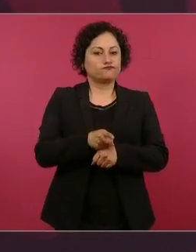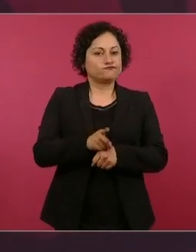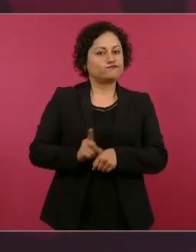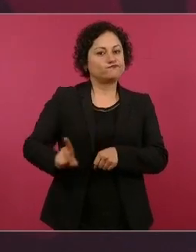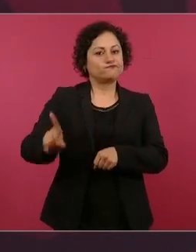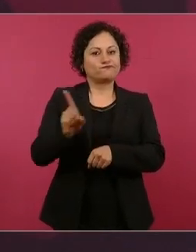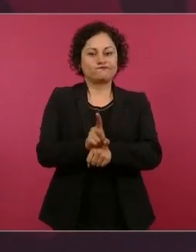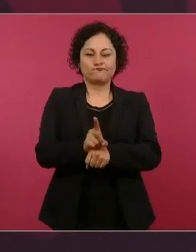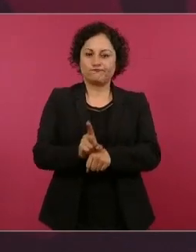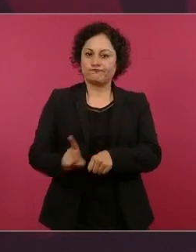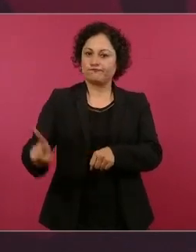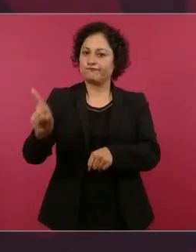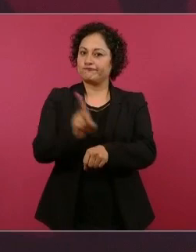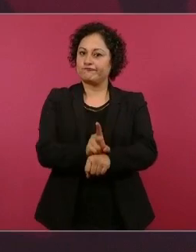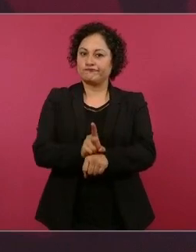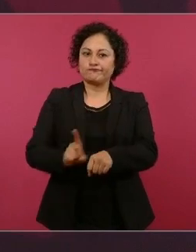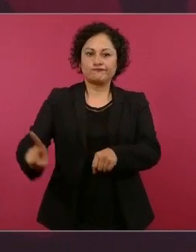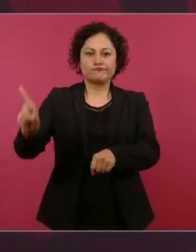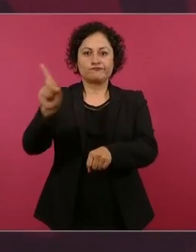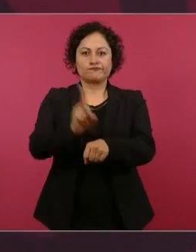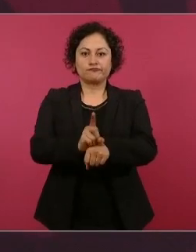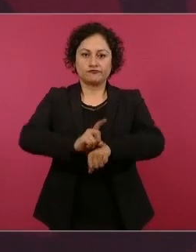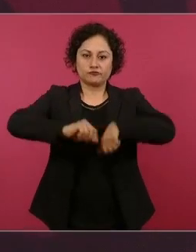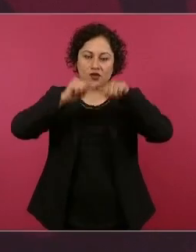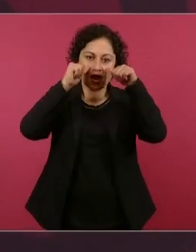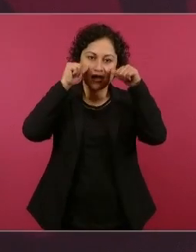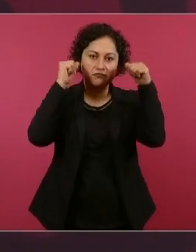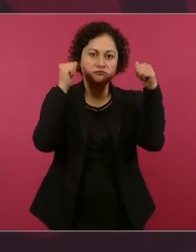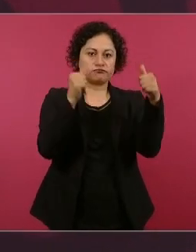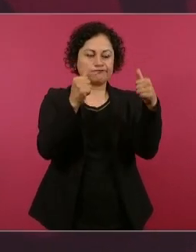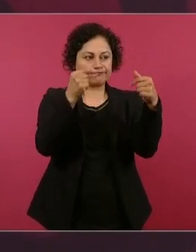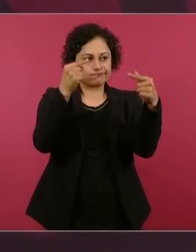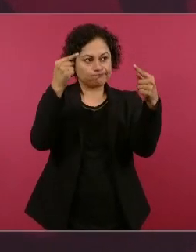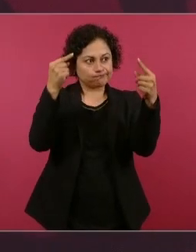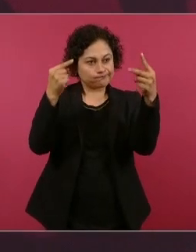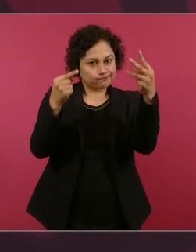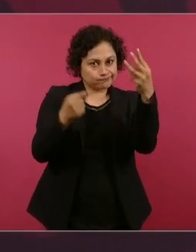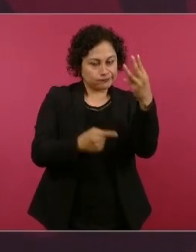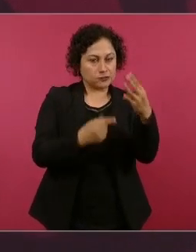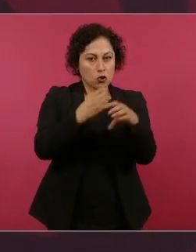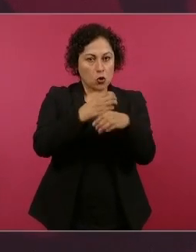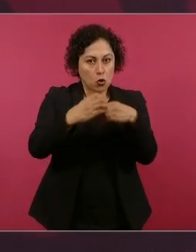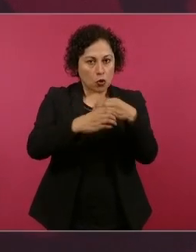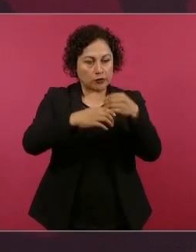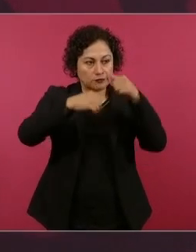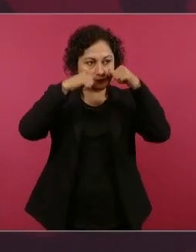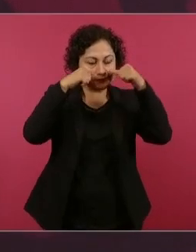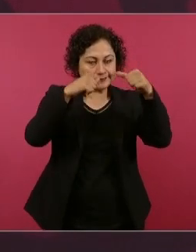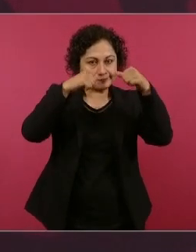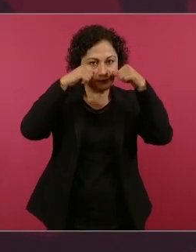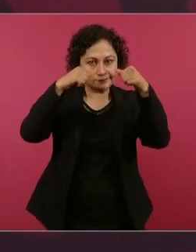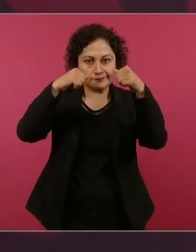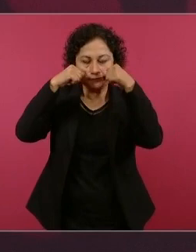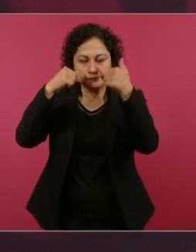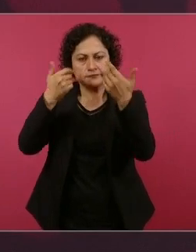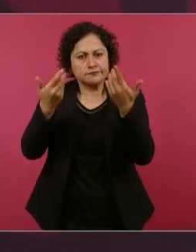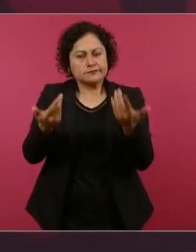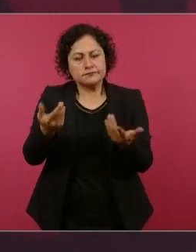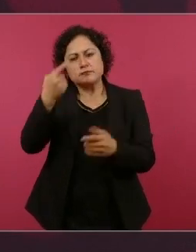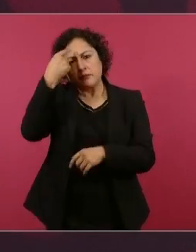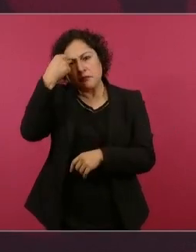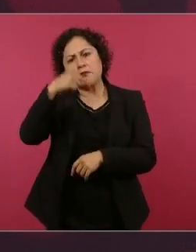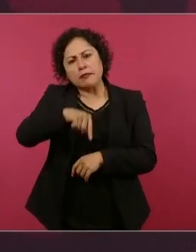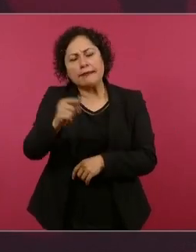estamos haciendo muchas cosas con ese propósito de encontrar